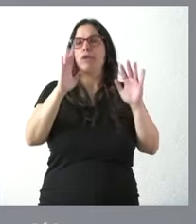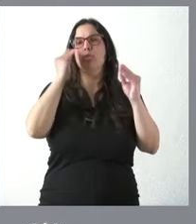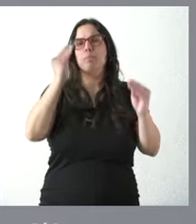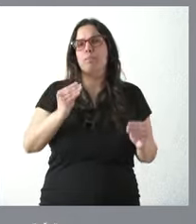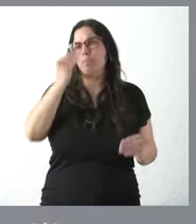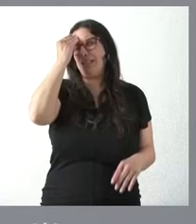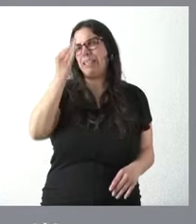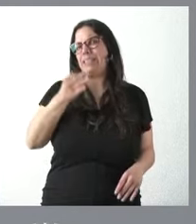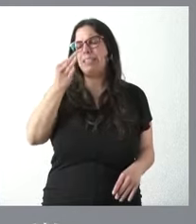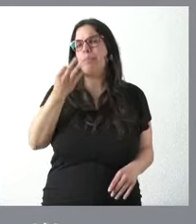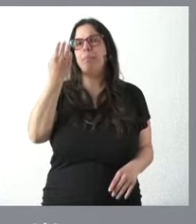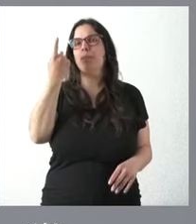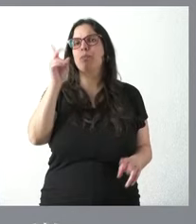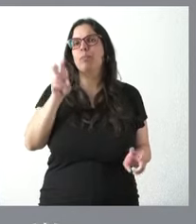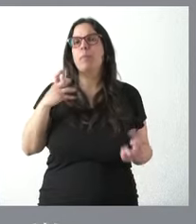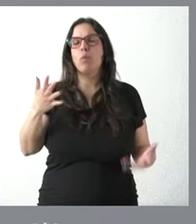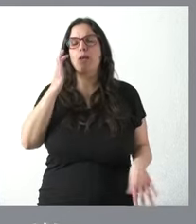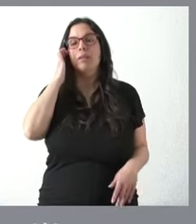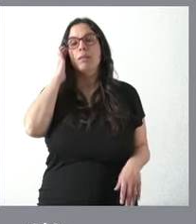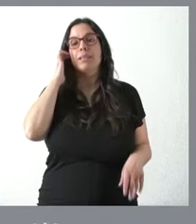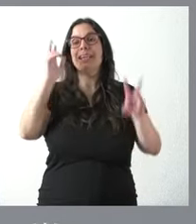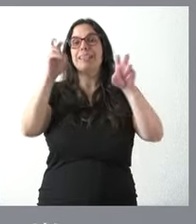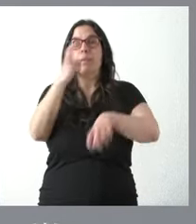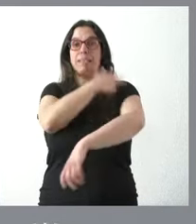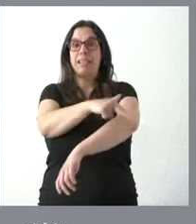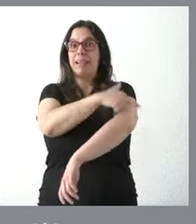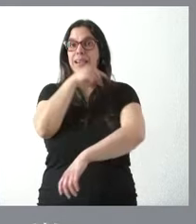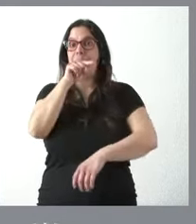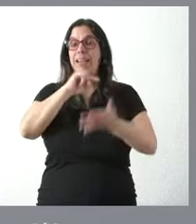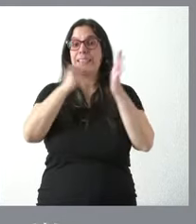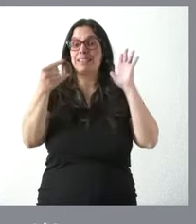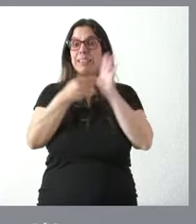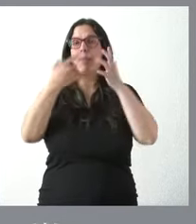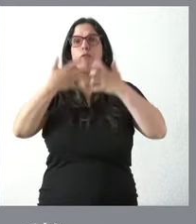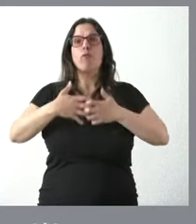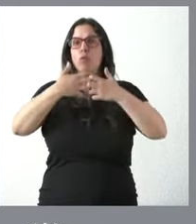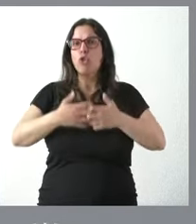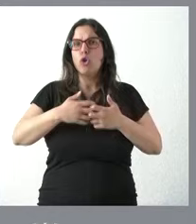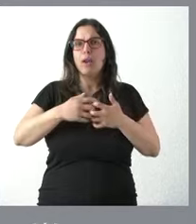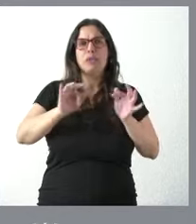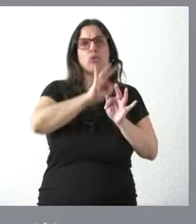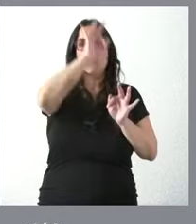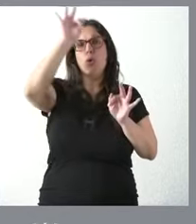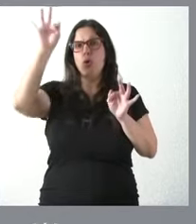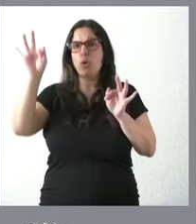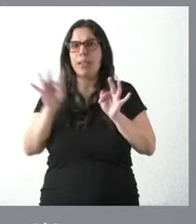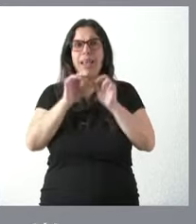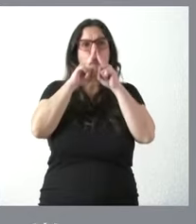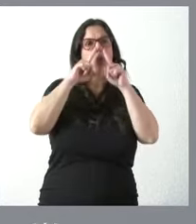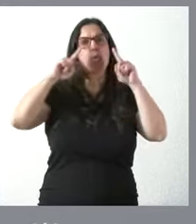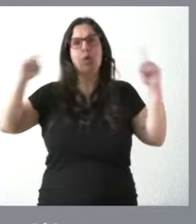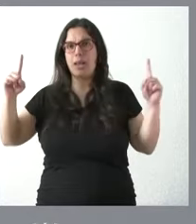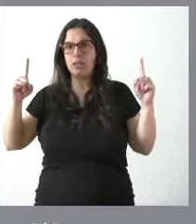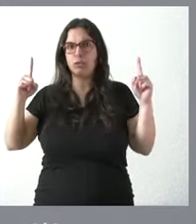cuenta una circunstancia que es que en materia sanitaria estos sistemas funcionan 24 horas 365